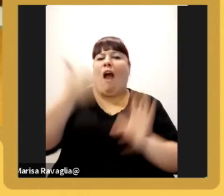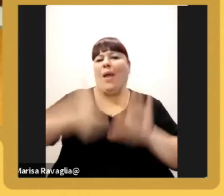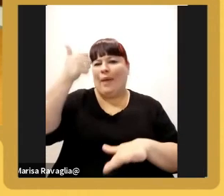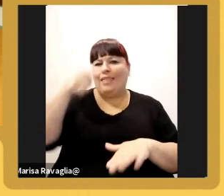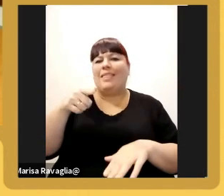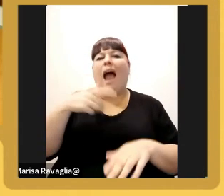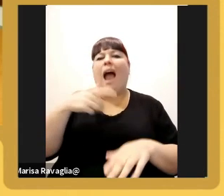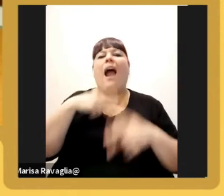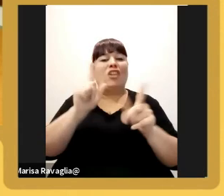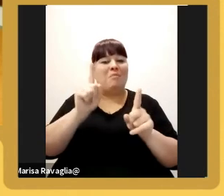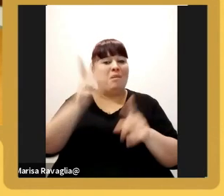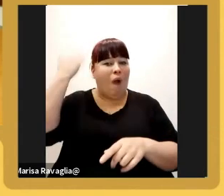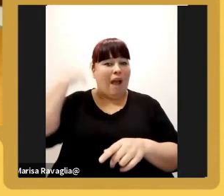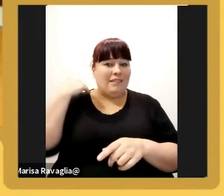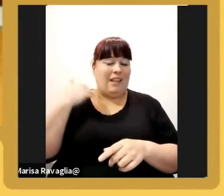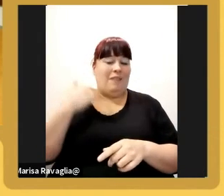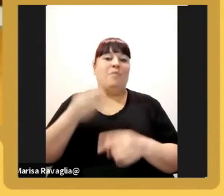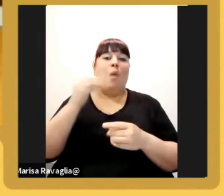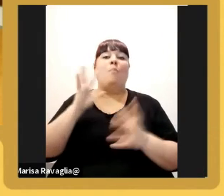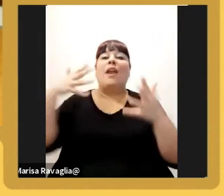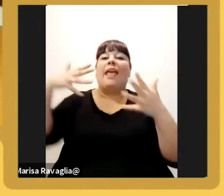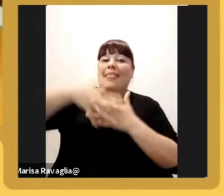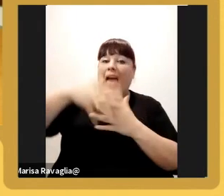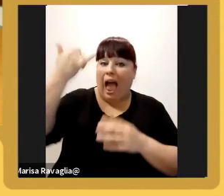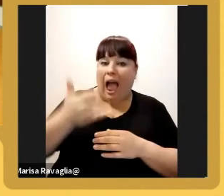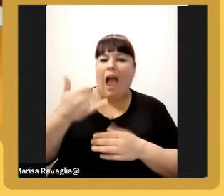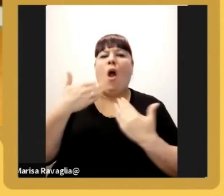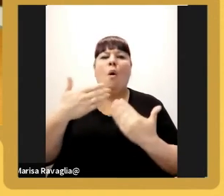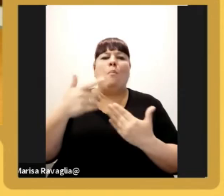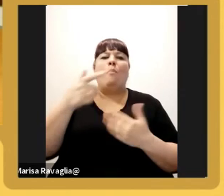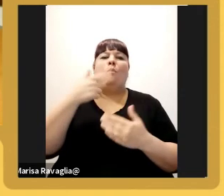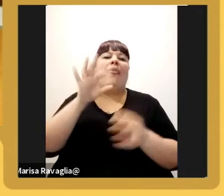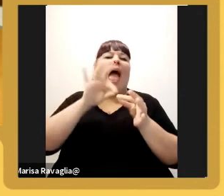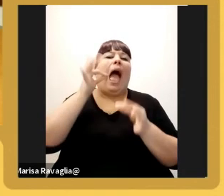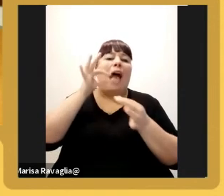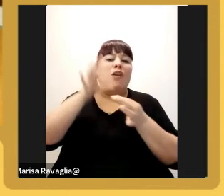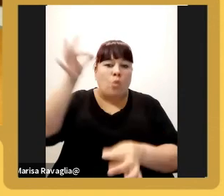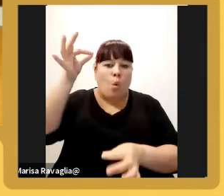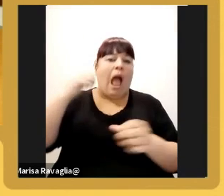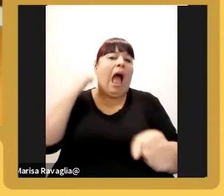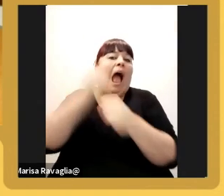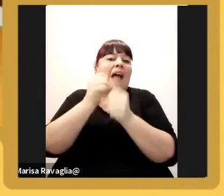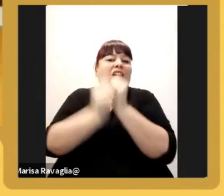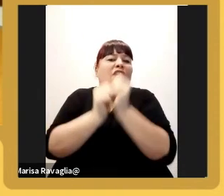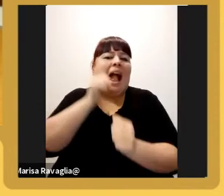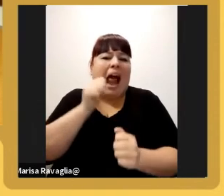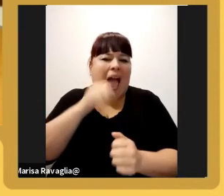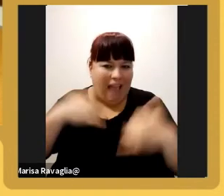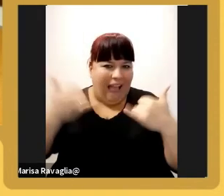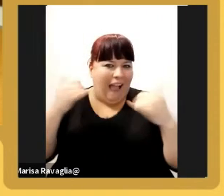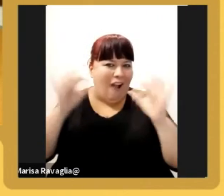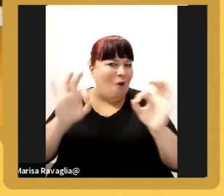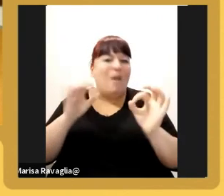decía antes al estar integrados podemos ir desde la caña de azúcar hasta el caramelo o sea que tenemos el ADN